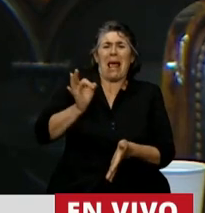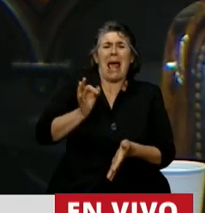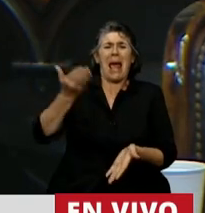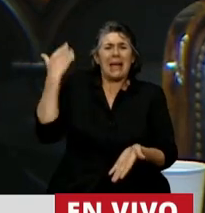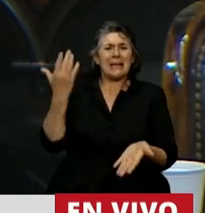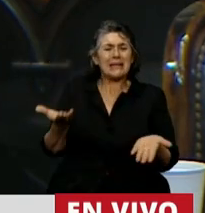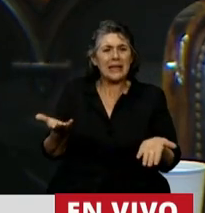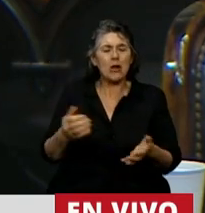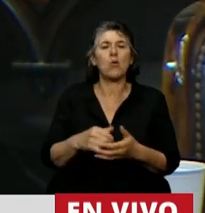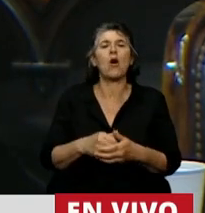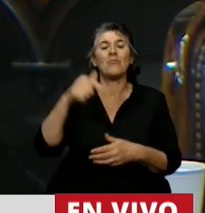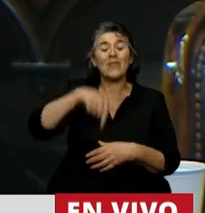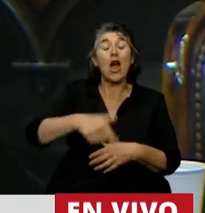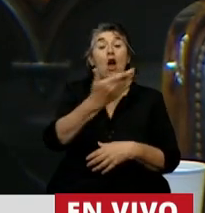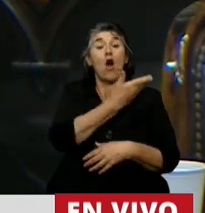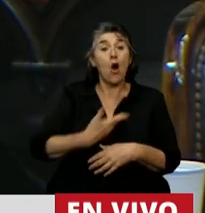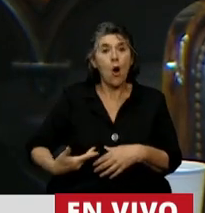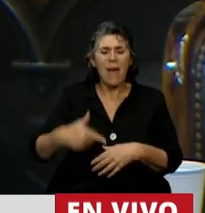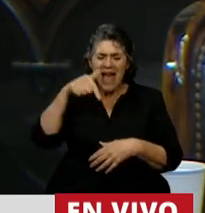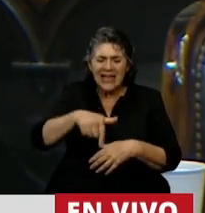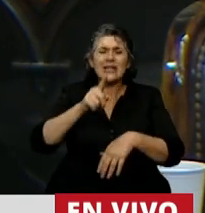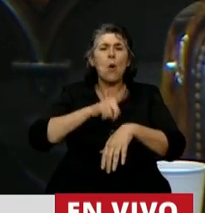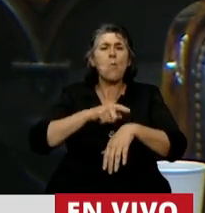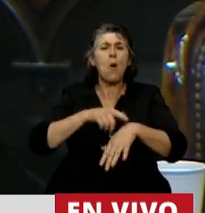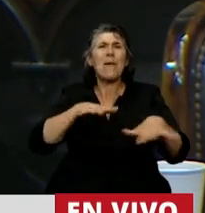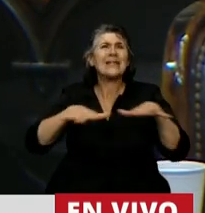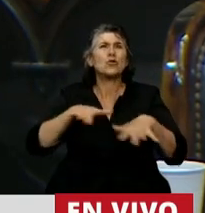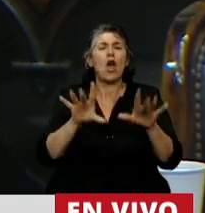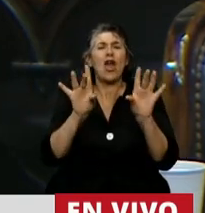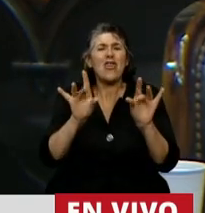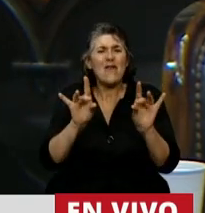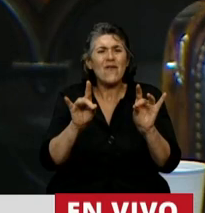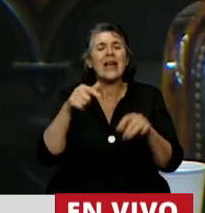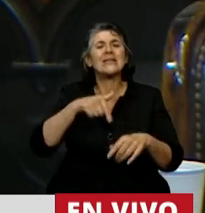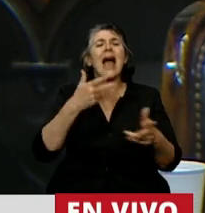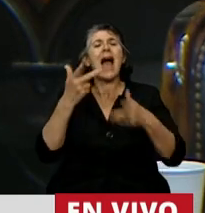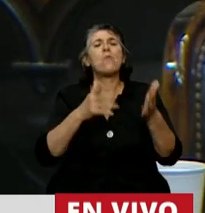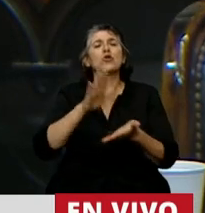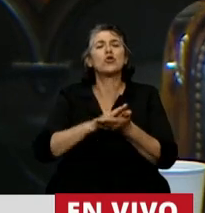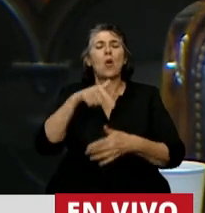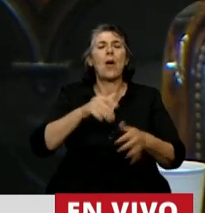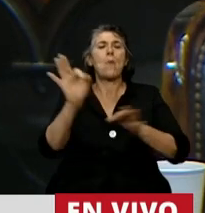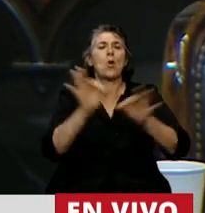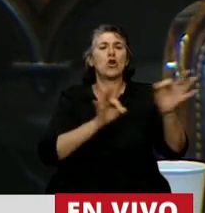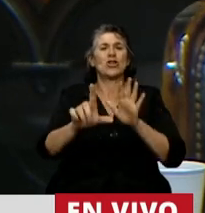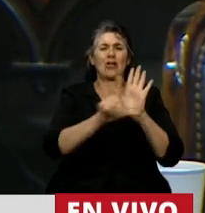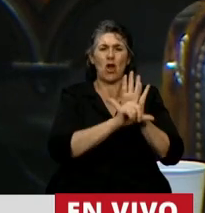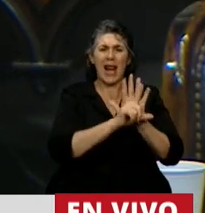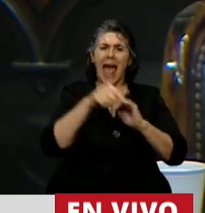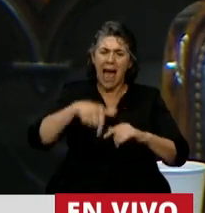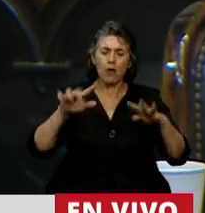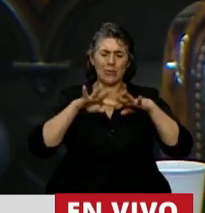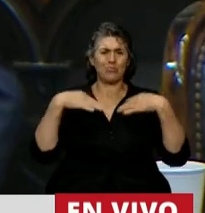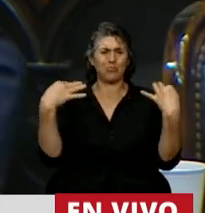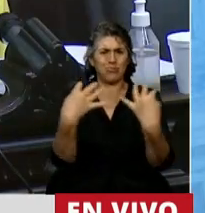Gobierno haya impulsado en estas circunstancias el debate de este proyecto de ley, que este Parlamento lo esté tratando